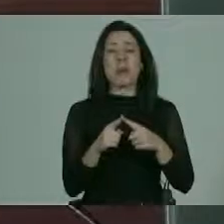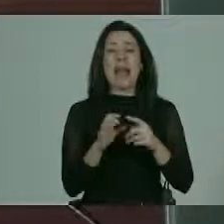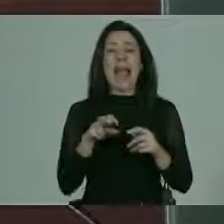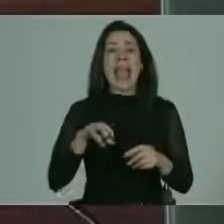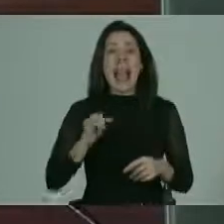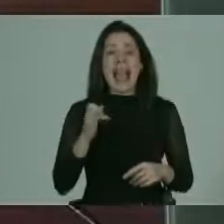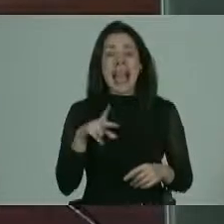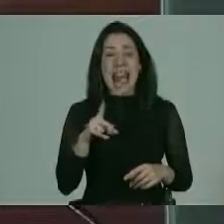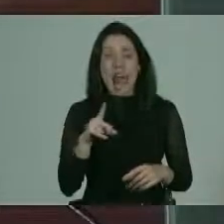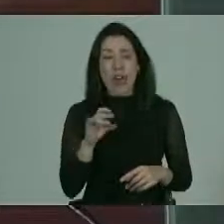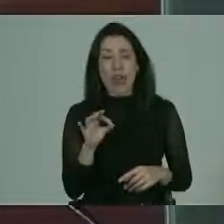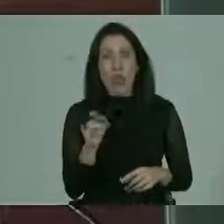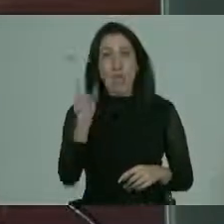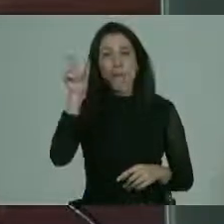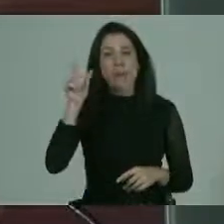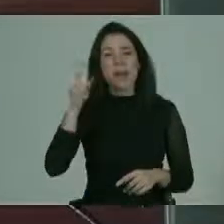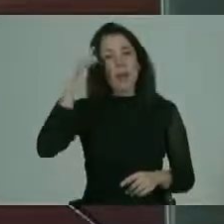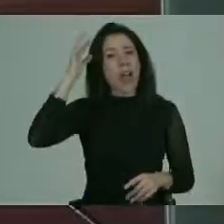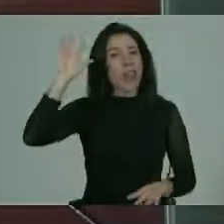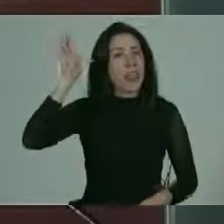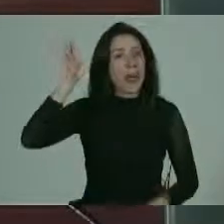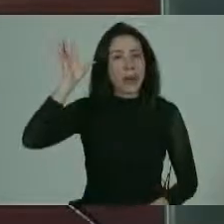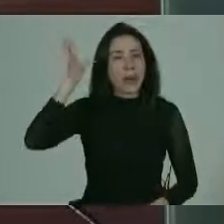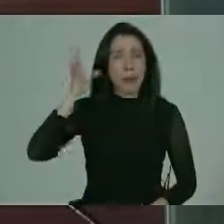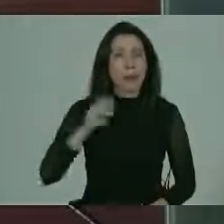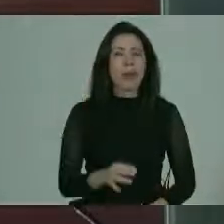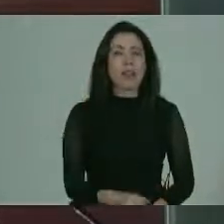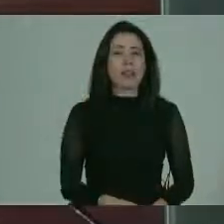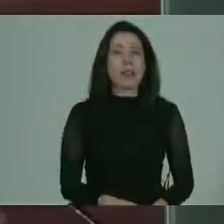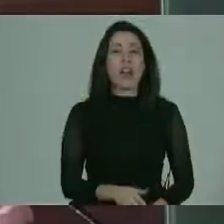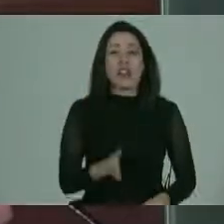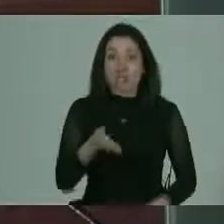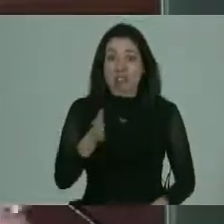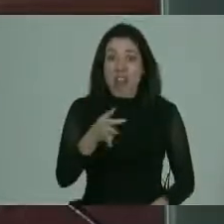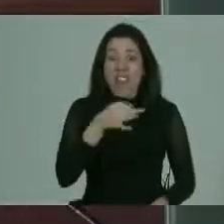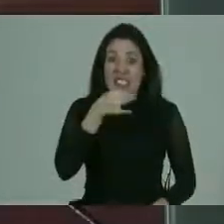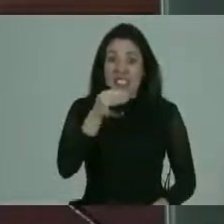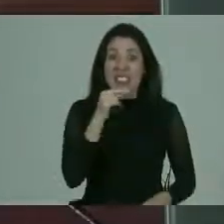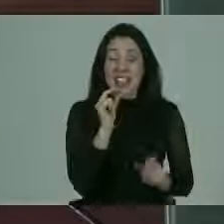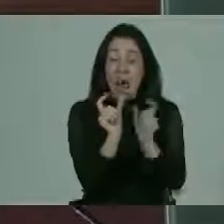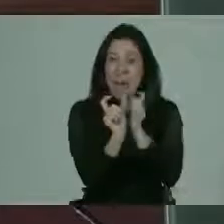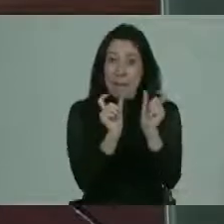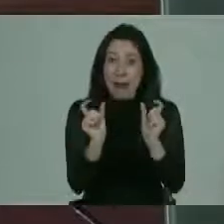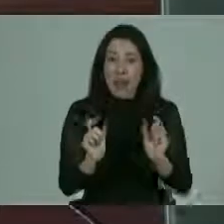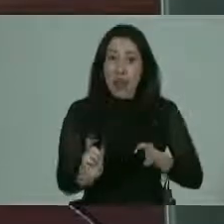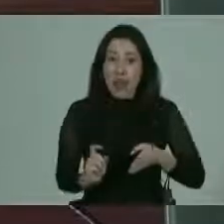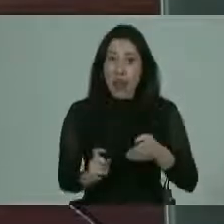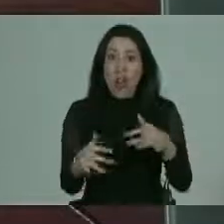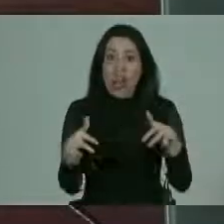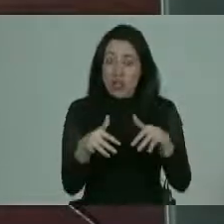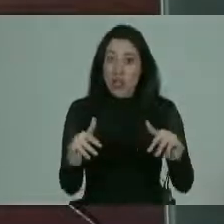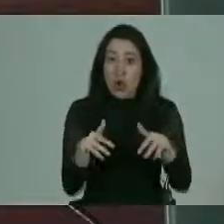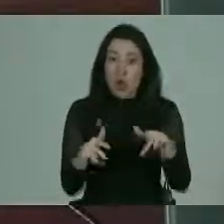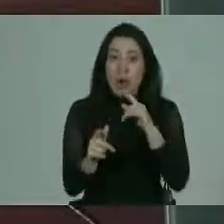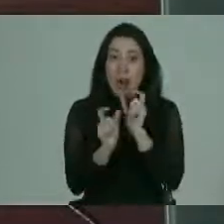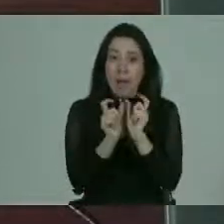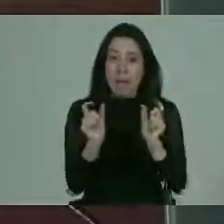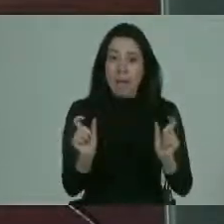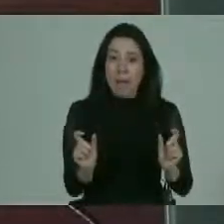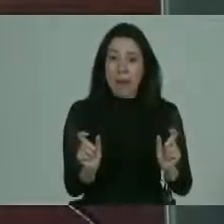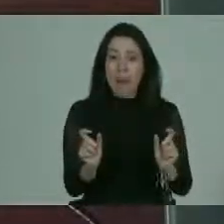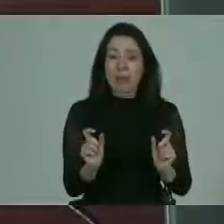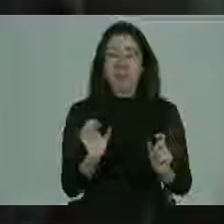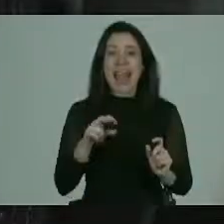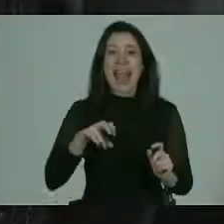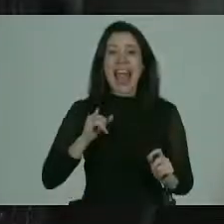de la persona demente se habla aún aún todo esto son palabras que se usan todavía el